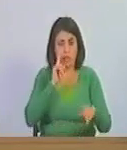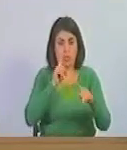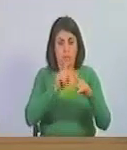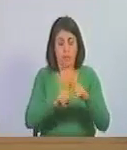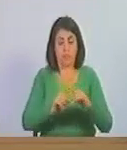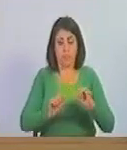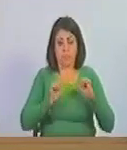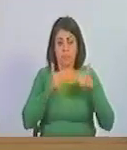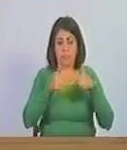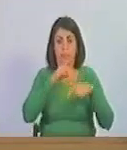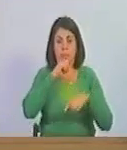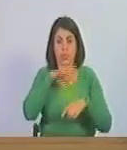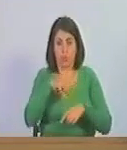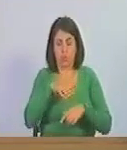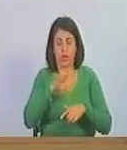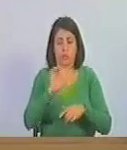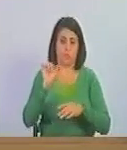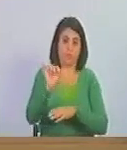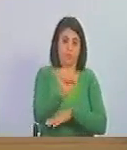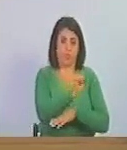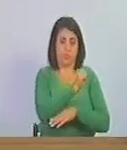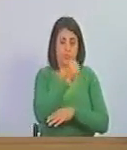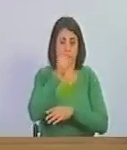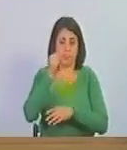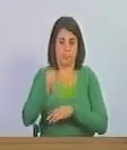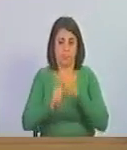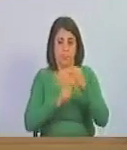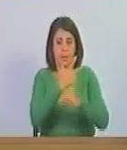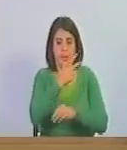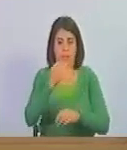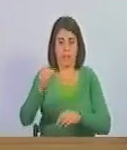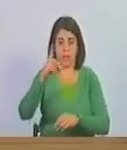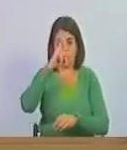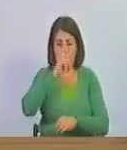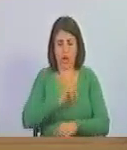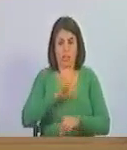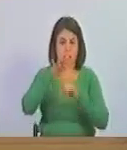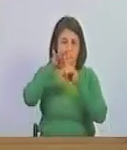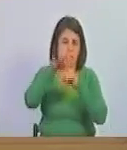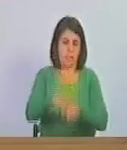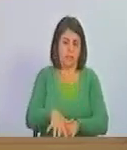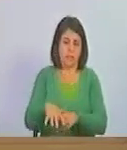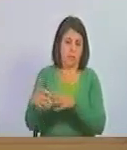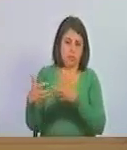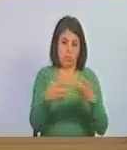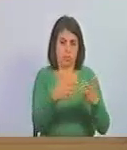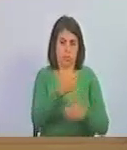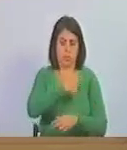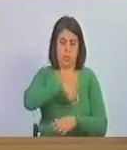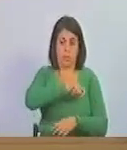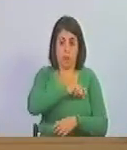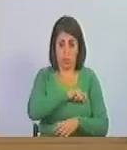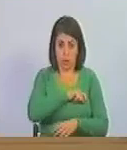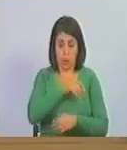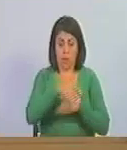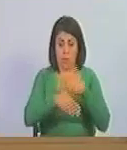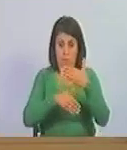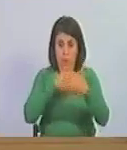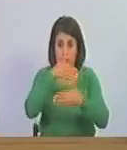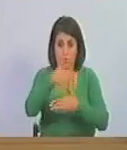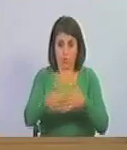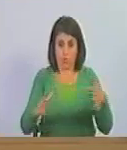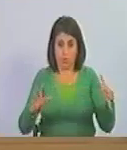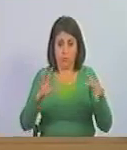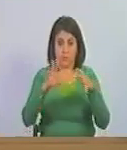que marcaría la historia para derrotar los reductos de 300 años de vasallaje español y avanzar en la